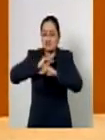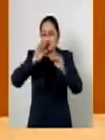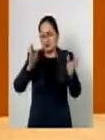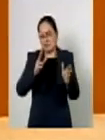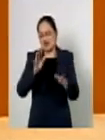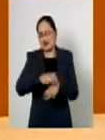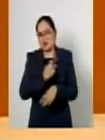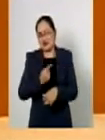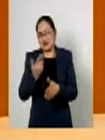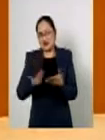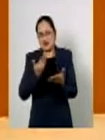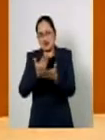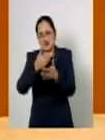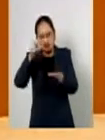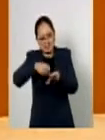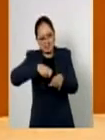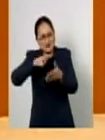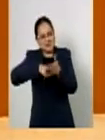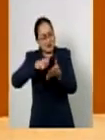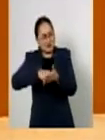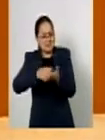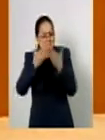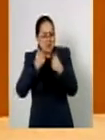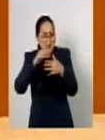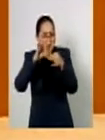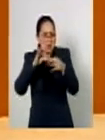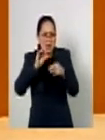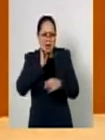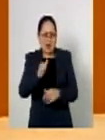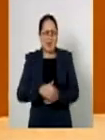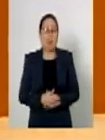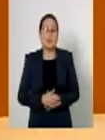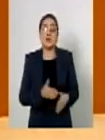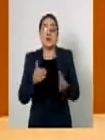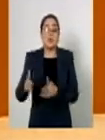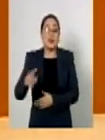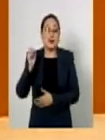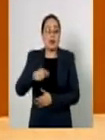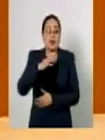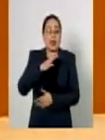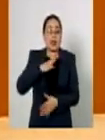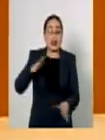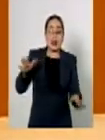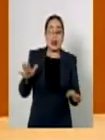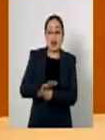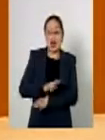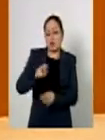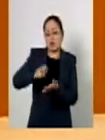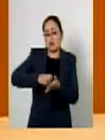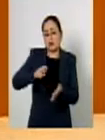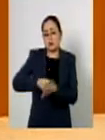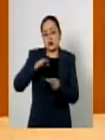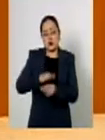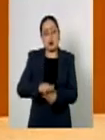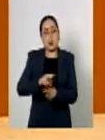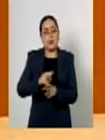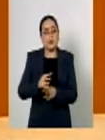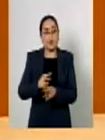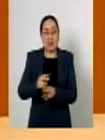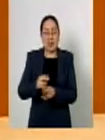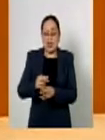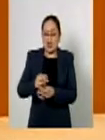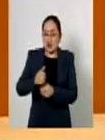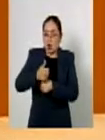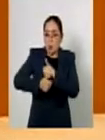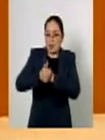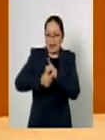esta modificación pero además se hace otra modificación muy grave en el caso de las licitaciones se